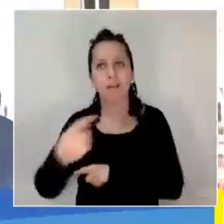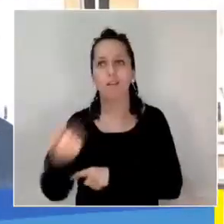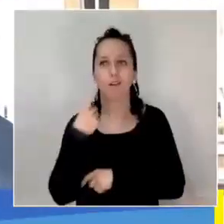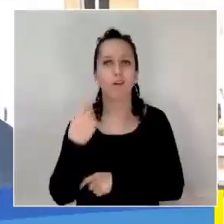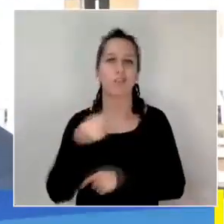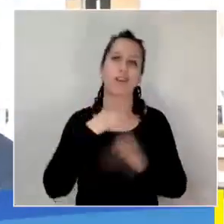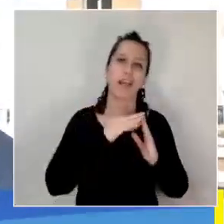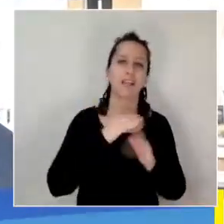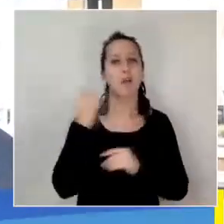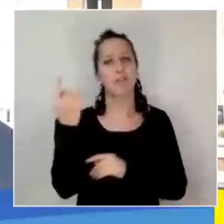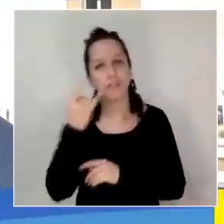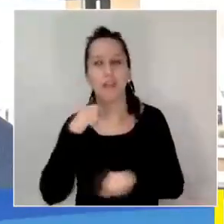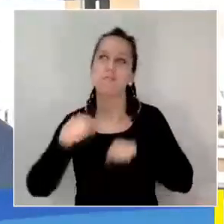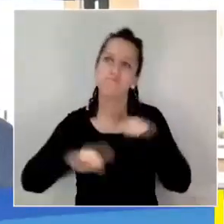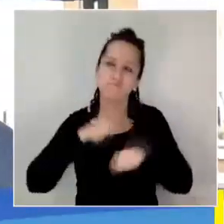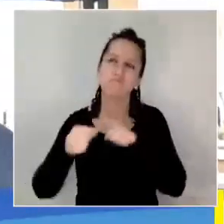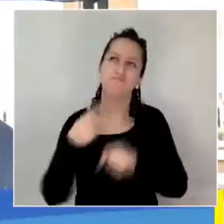universidad.